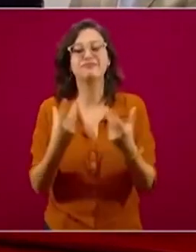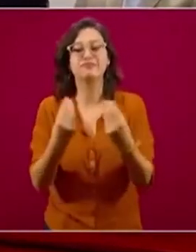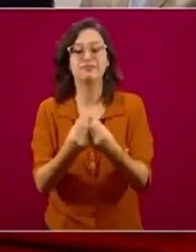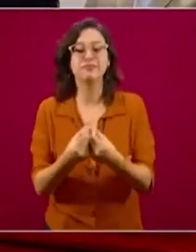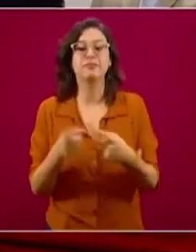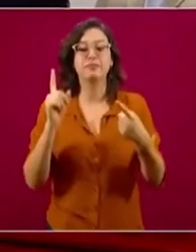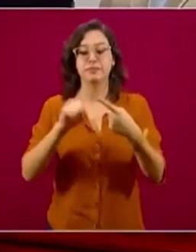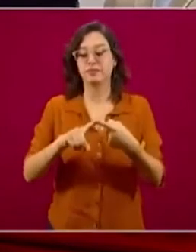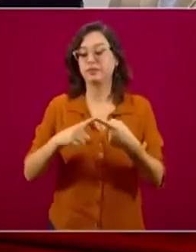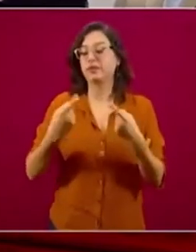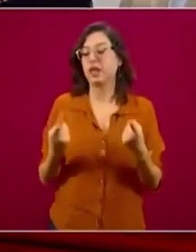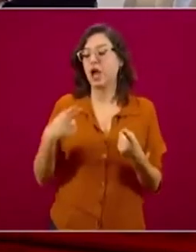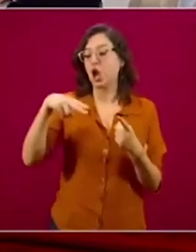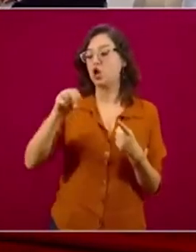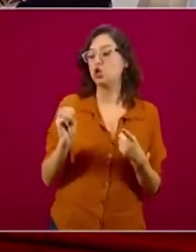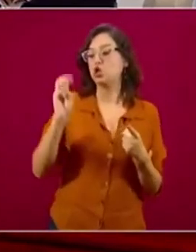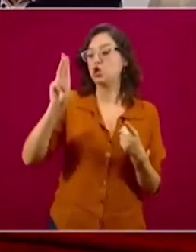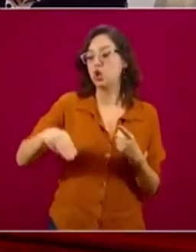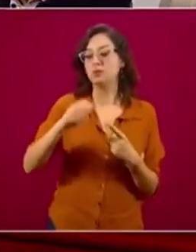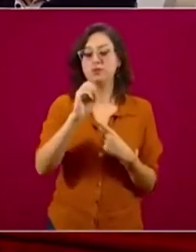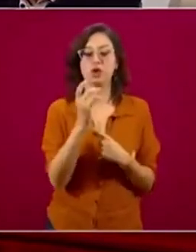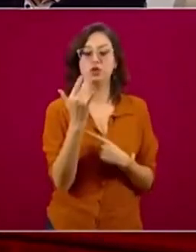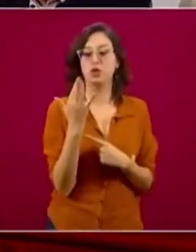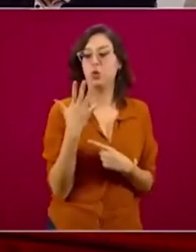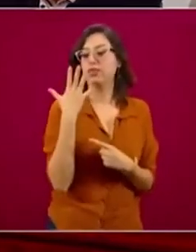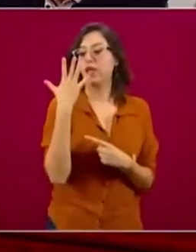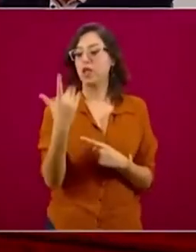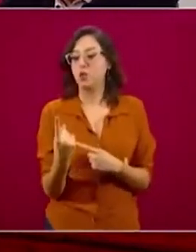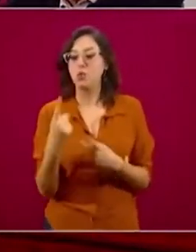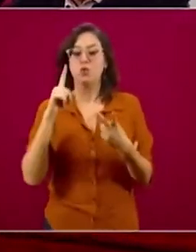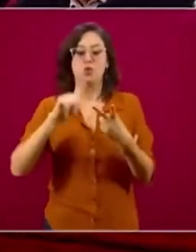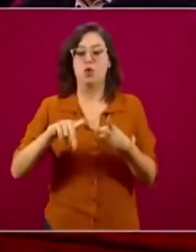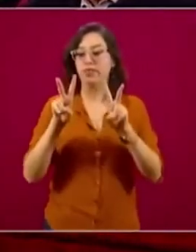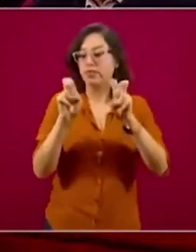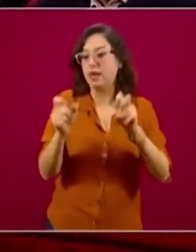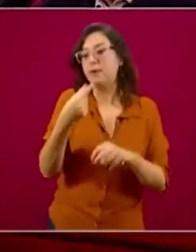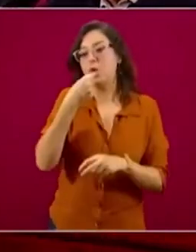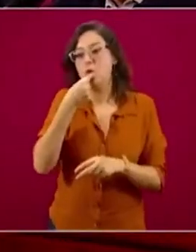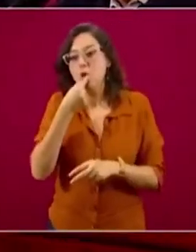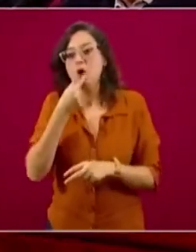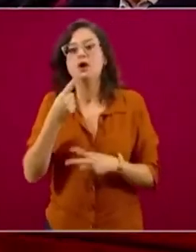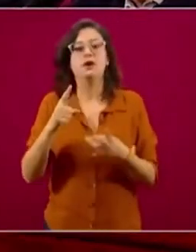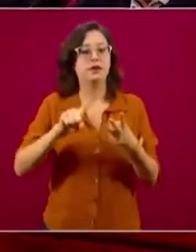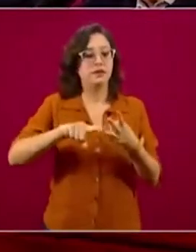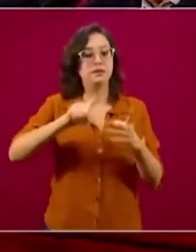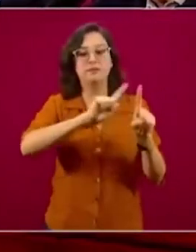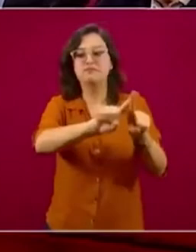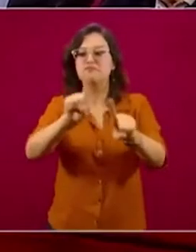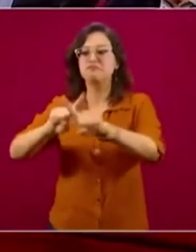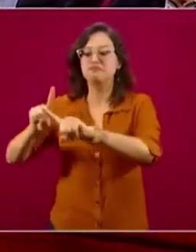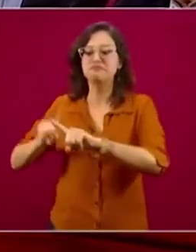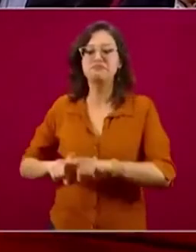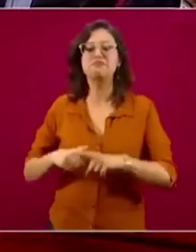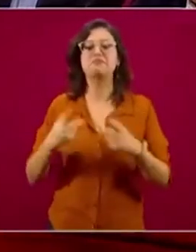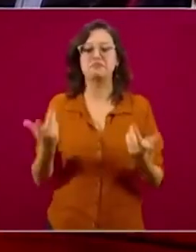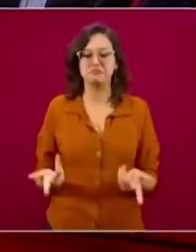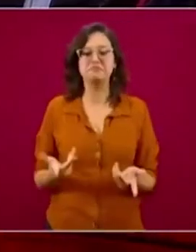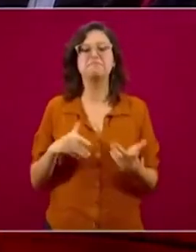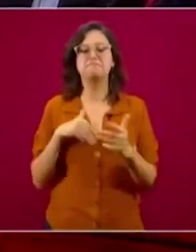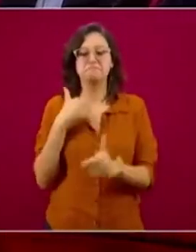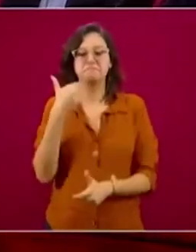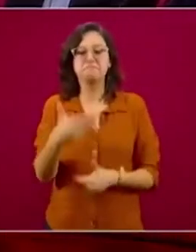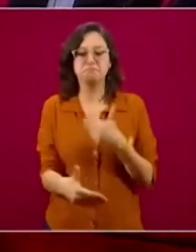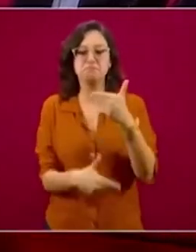norma 051 y encontraremos otros espacios para seguir colaborando, para que la